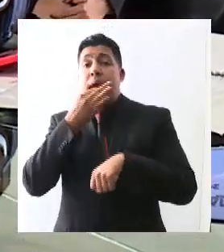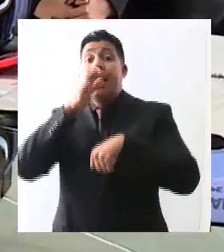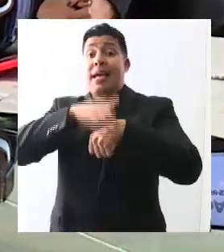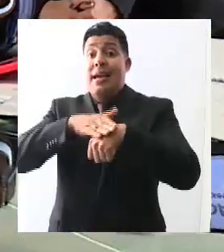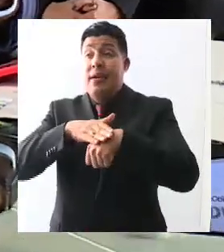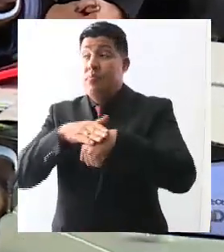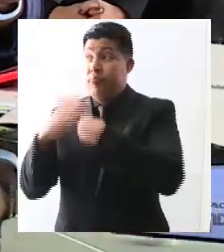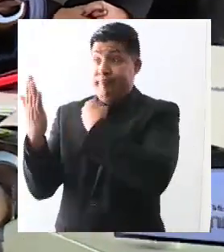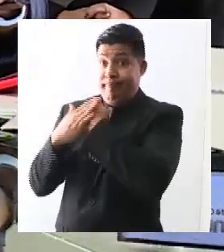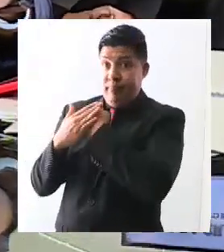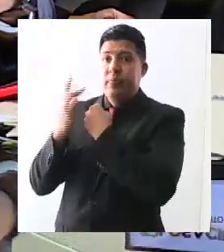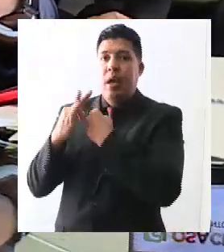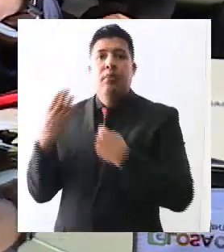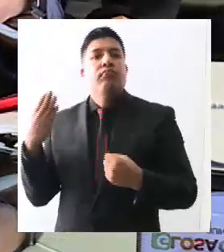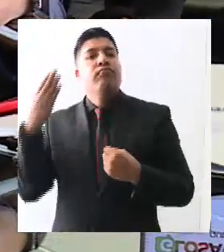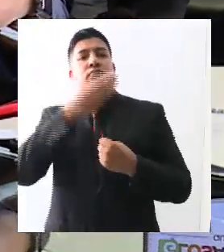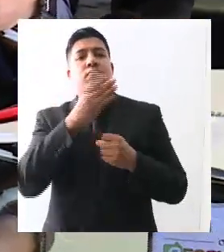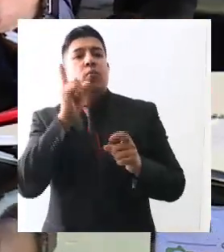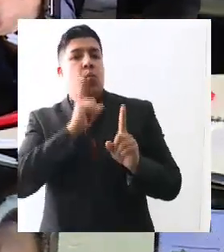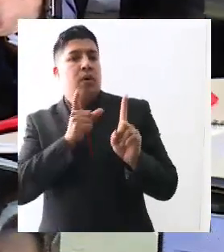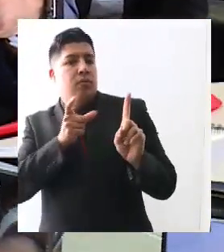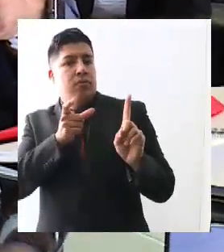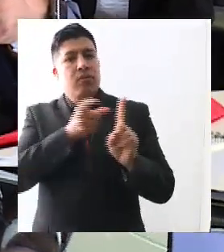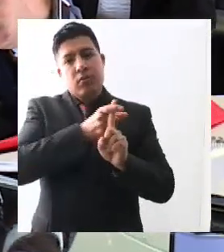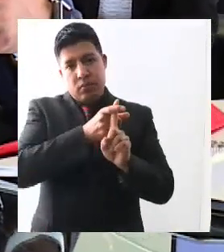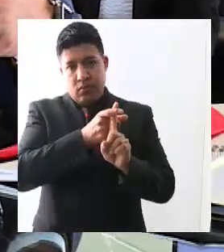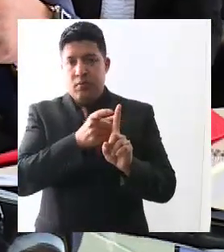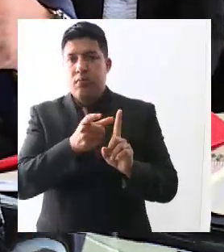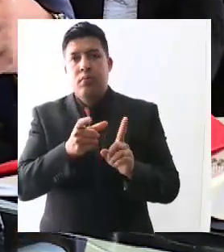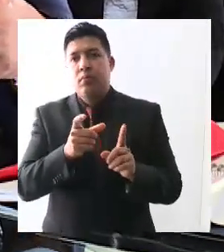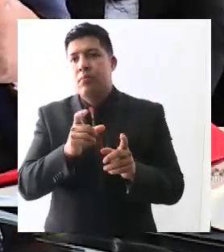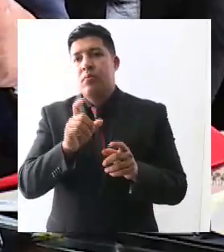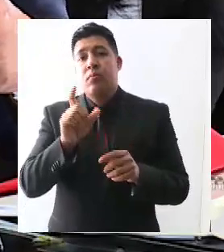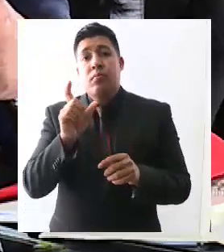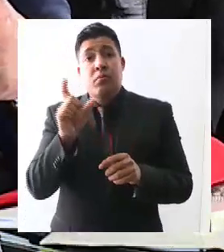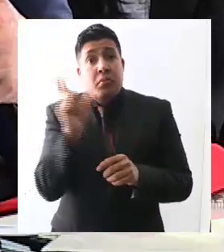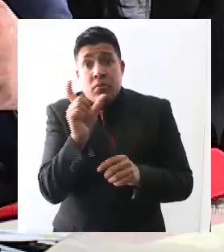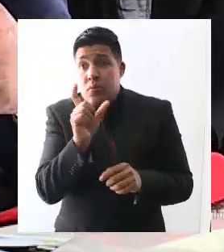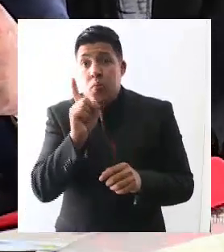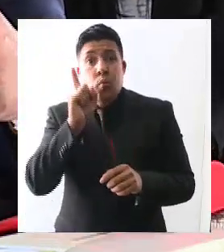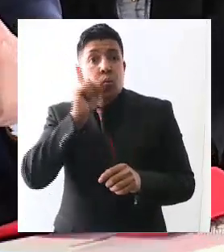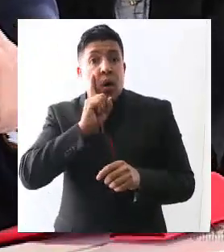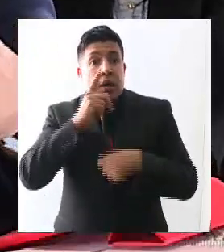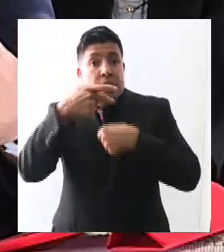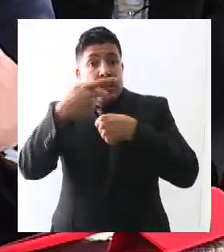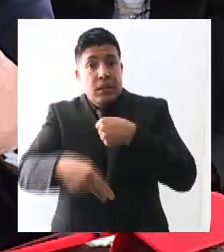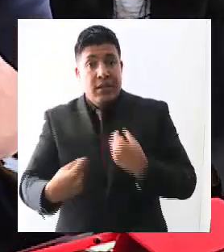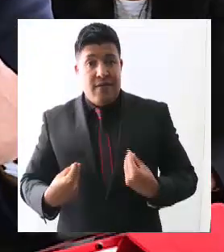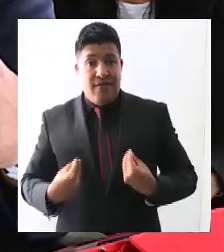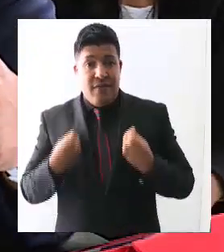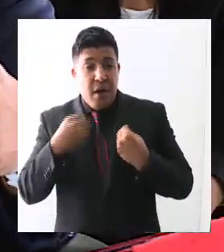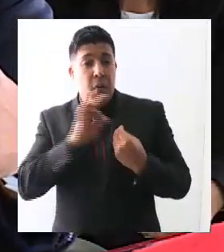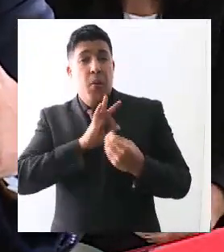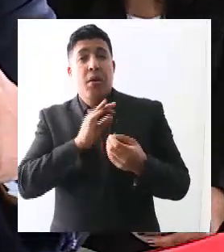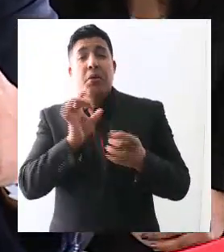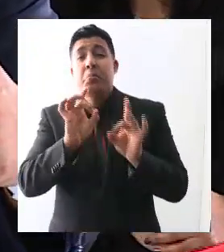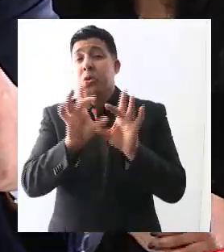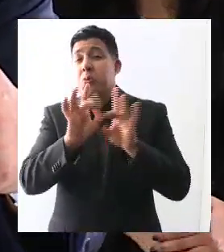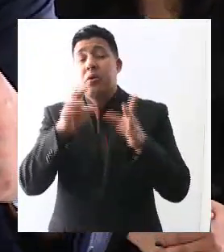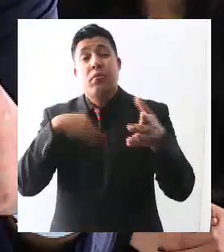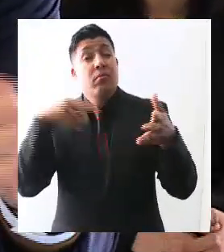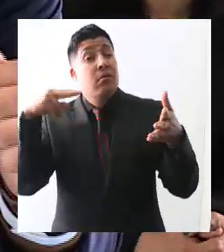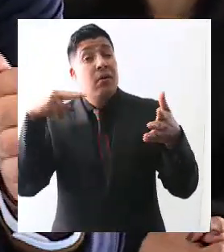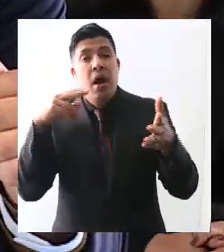protocolos, como los tenemos, la propia alerta de género y todo lo que hemos hecho con la creación de este nuevo centro de atención a víctimas